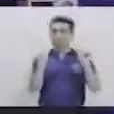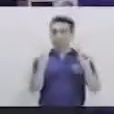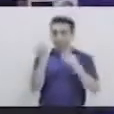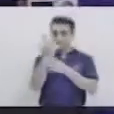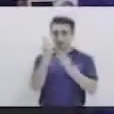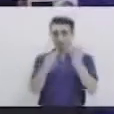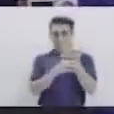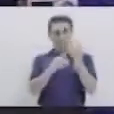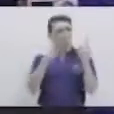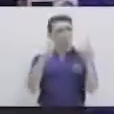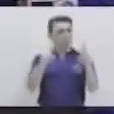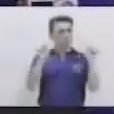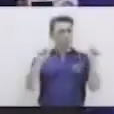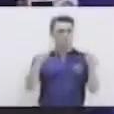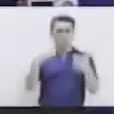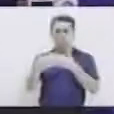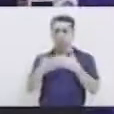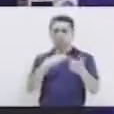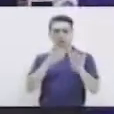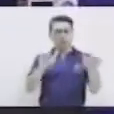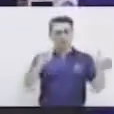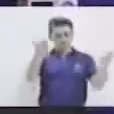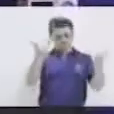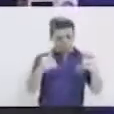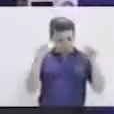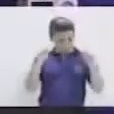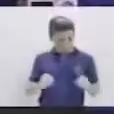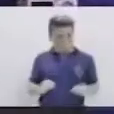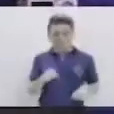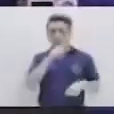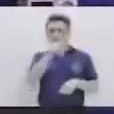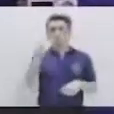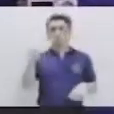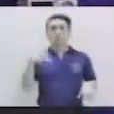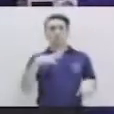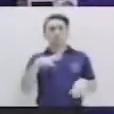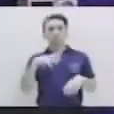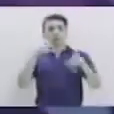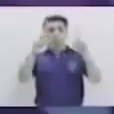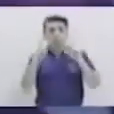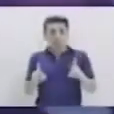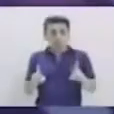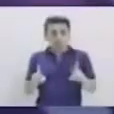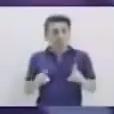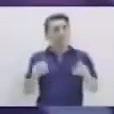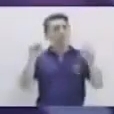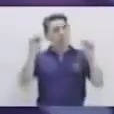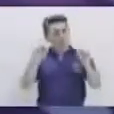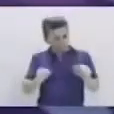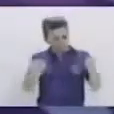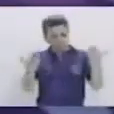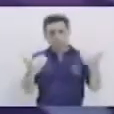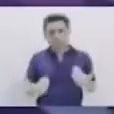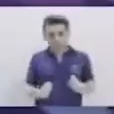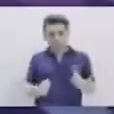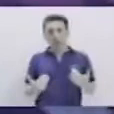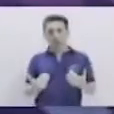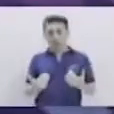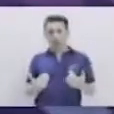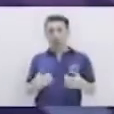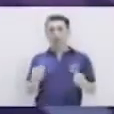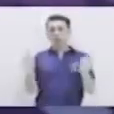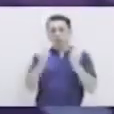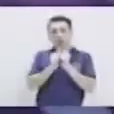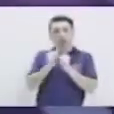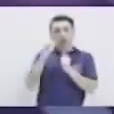lo puede realizar cualquier niño en casa o cualquier también niño que tenga alguna discapacidad, que siempre tenga a la mano a